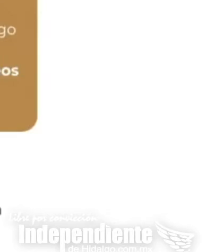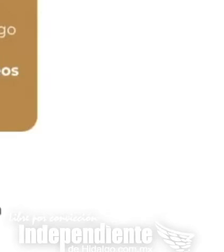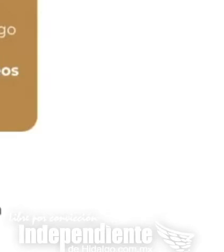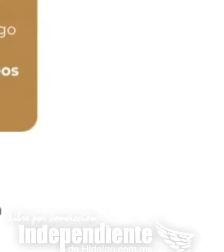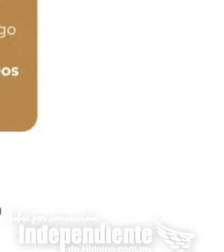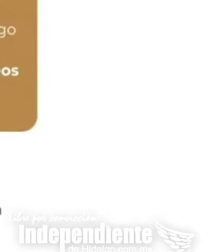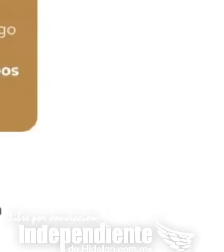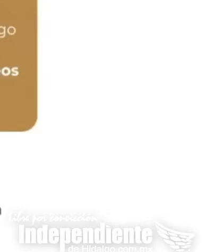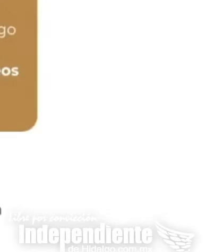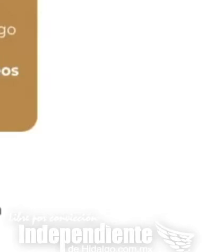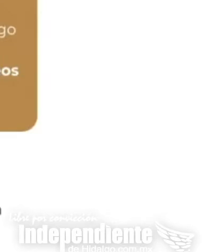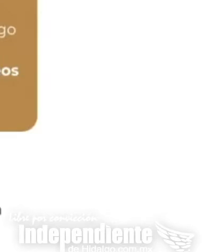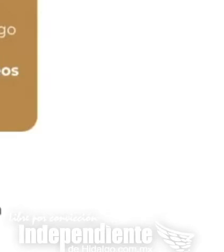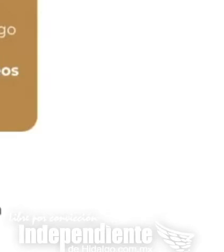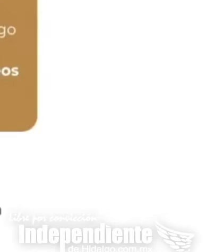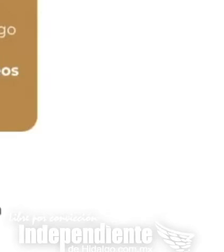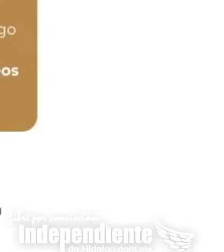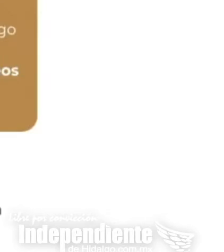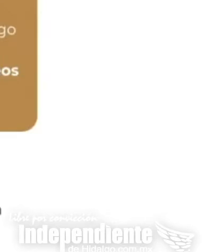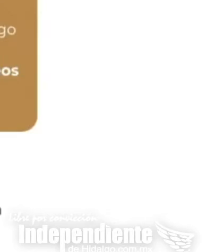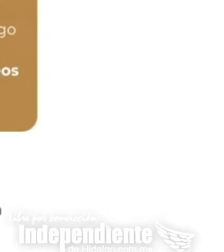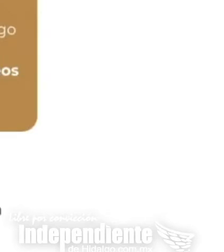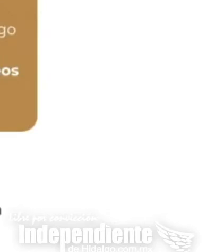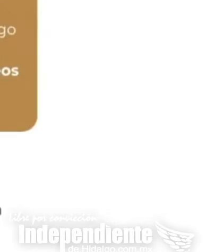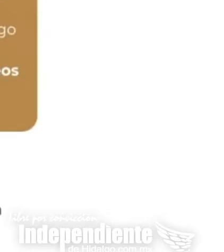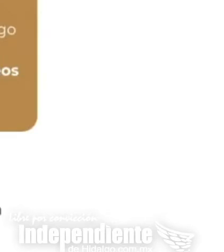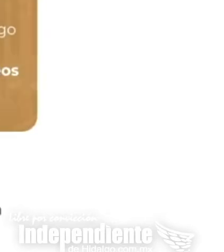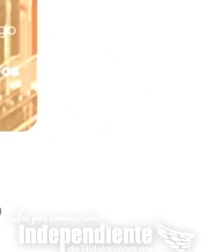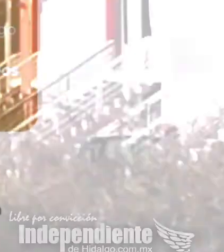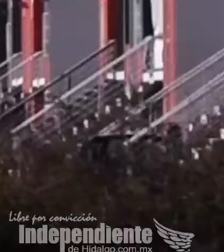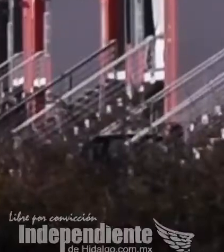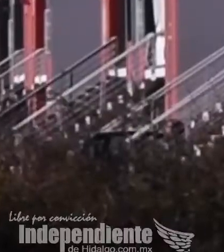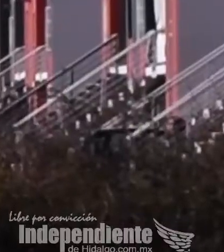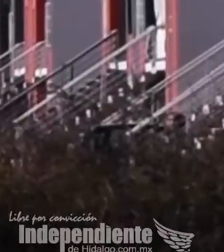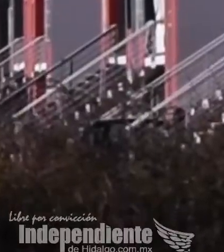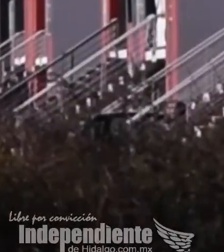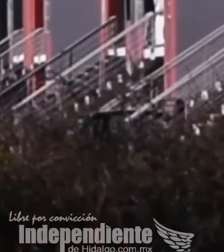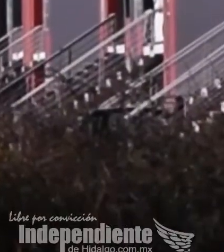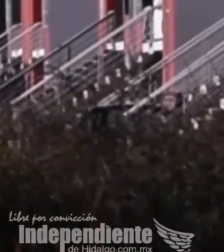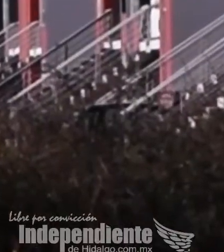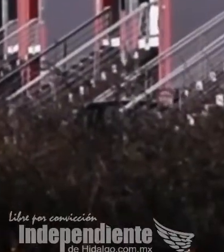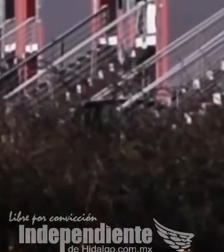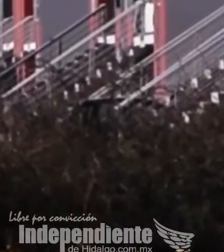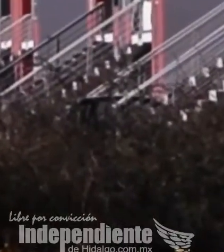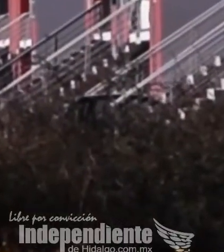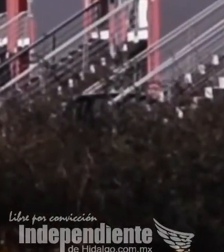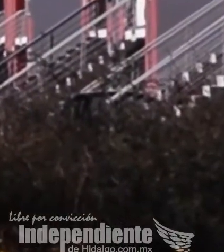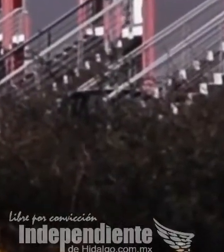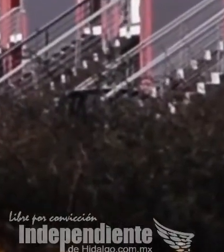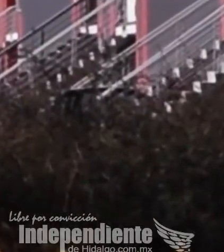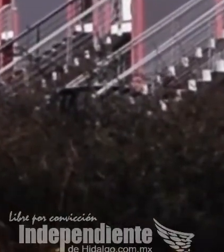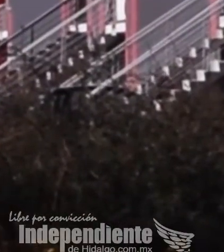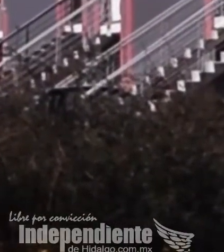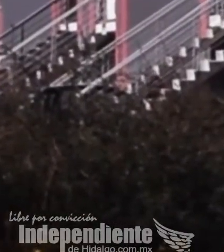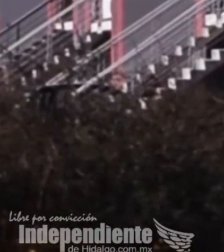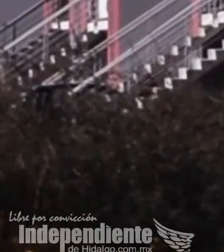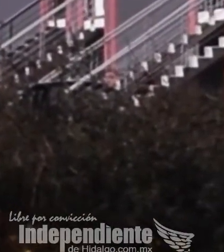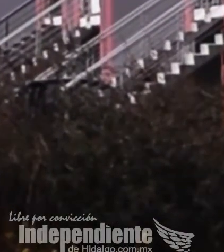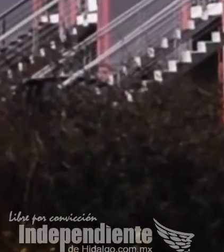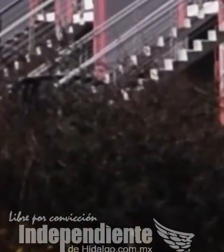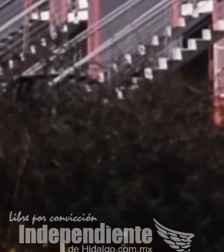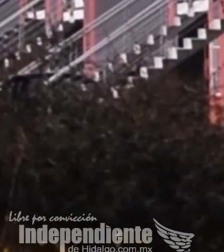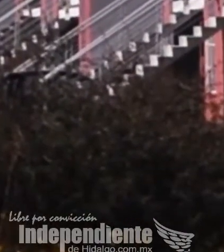puede elegir en un esquema de pagos fijos cuándo y cómo quieren pagar. Y al ser cuestionado sobre la invasión de viviendas, el